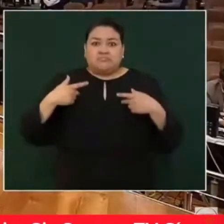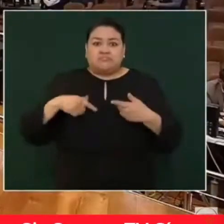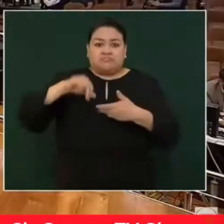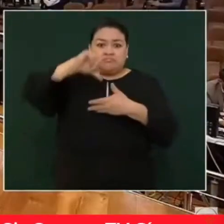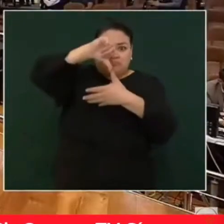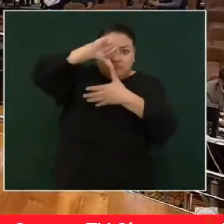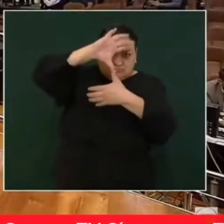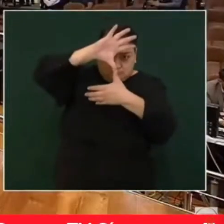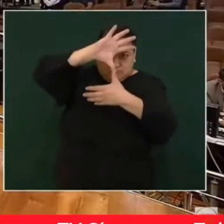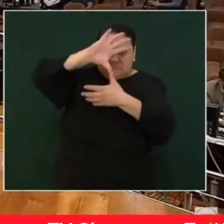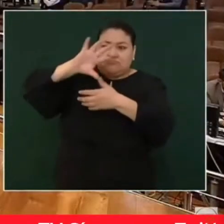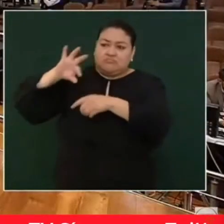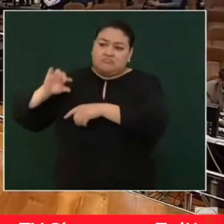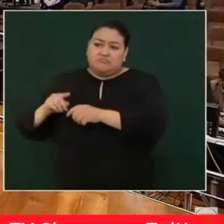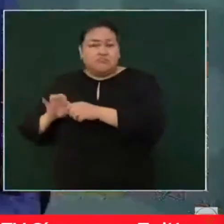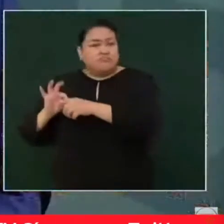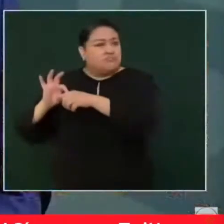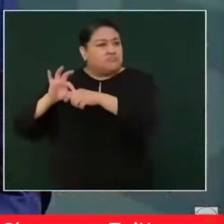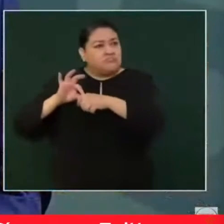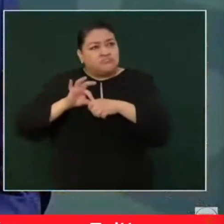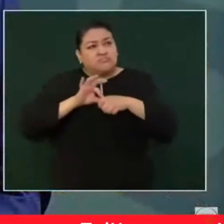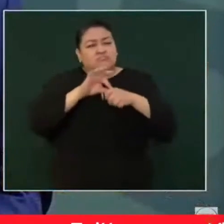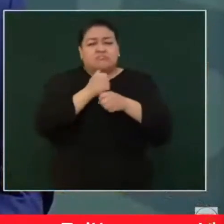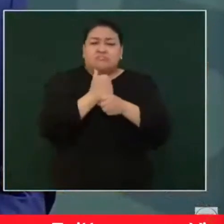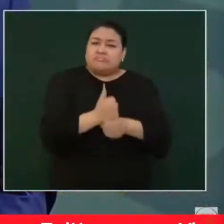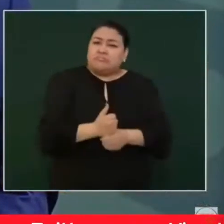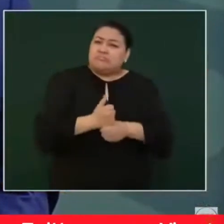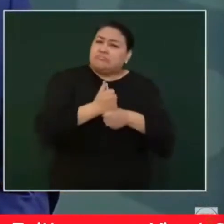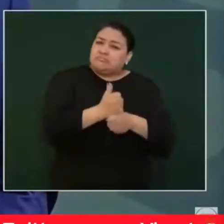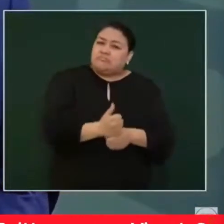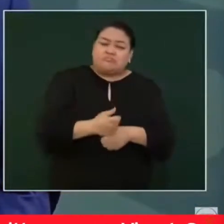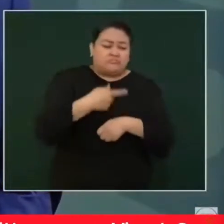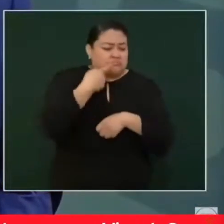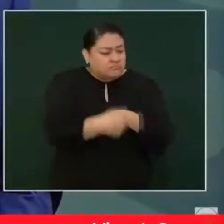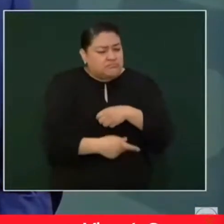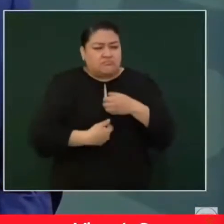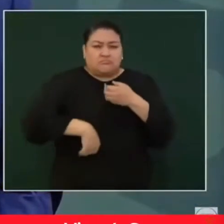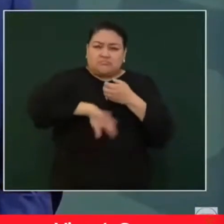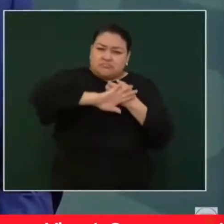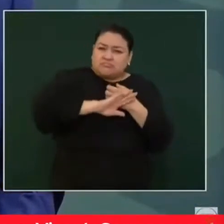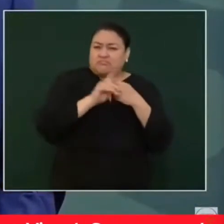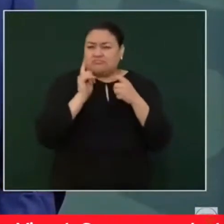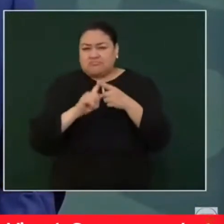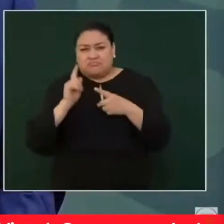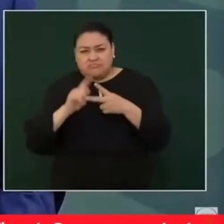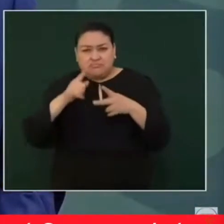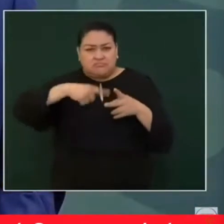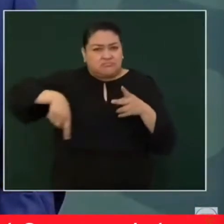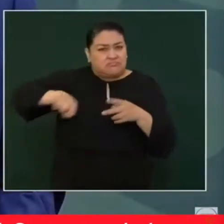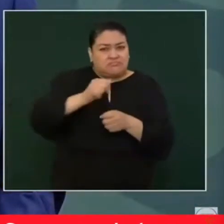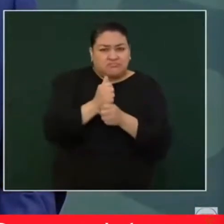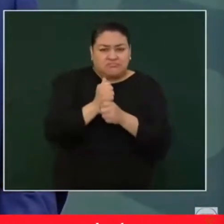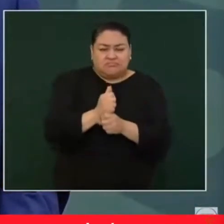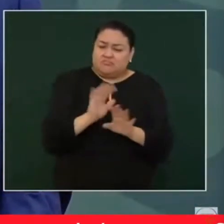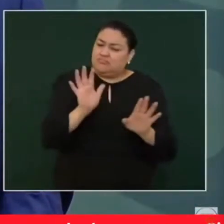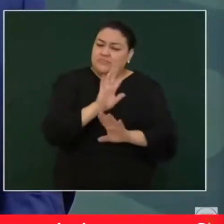este viacrucis, con tantos riesgos para las personas